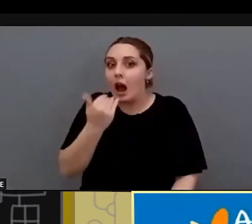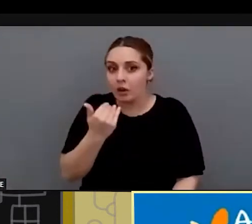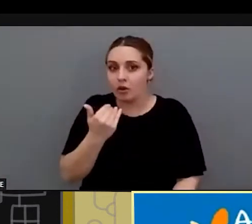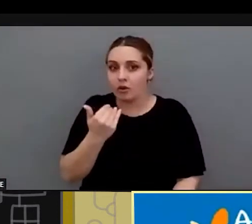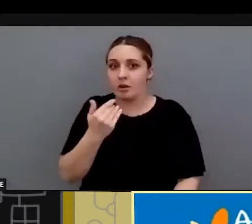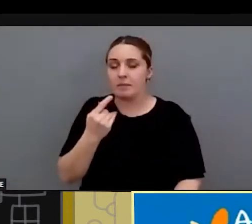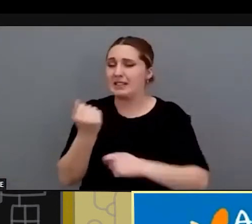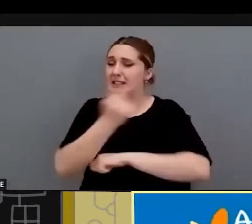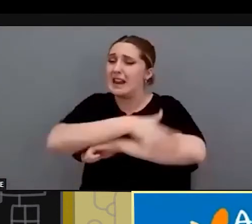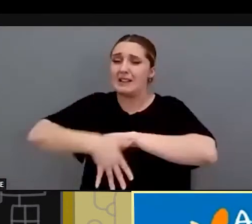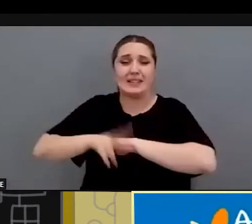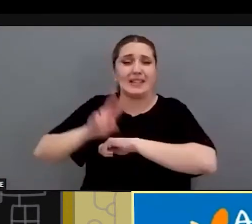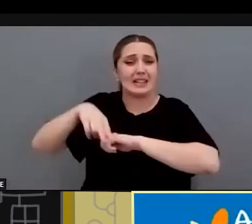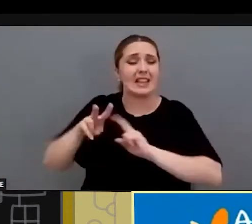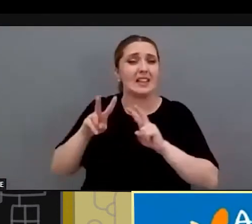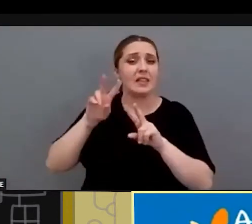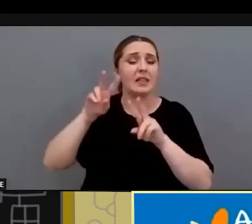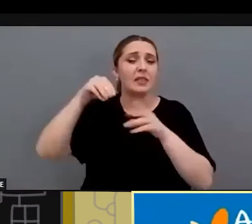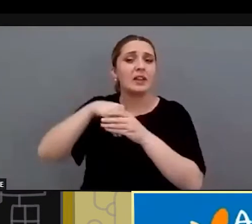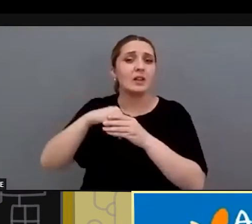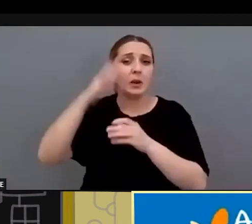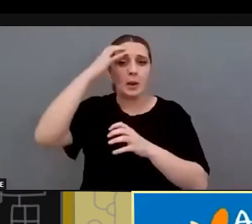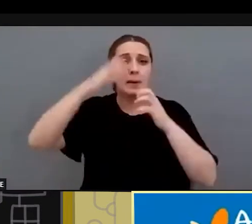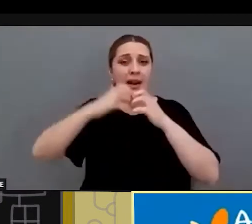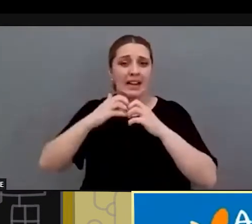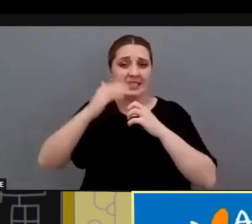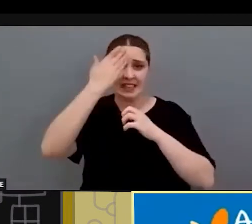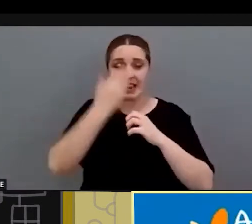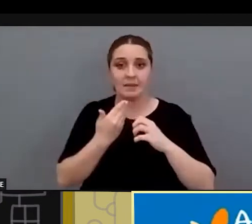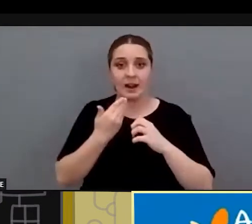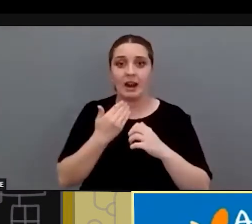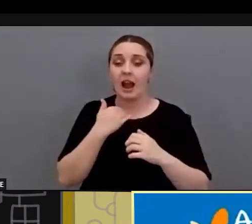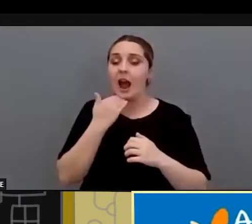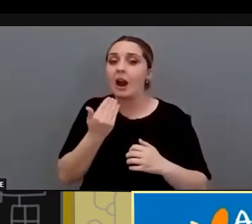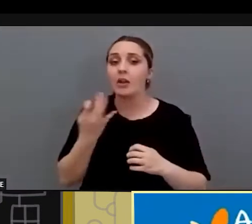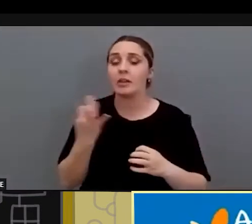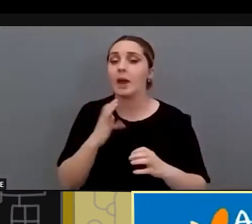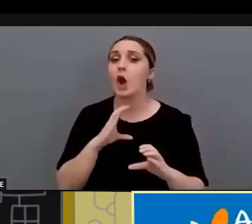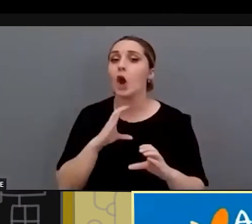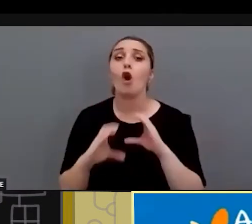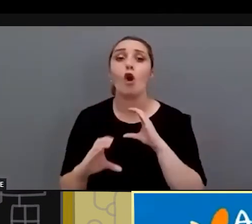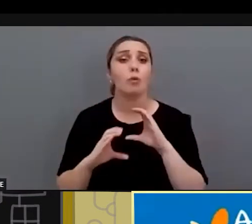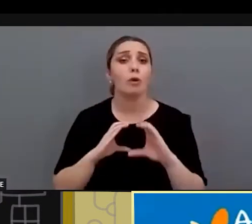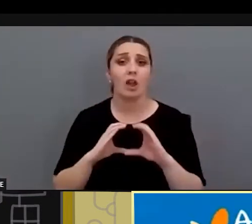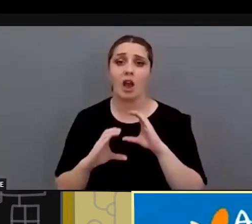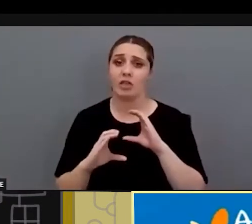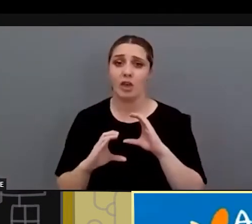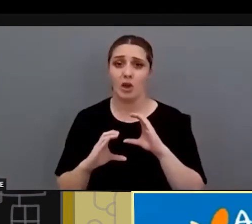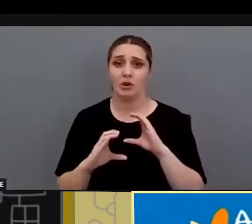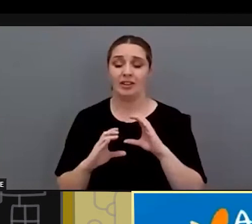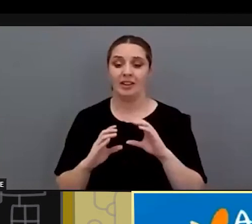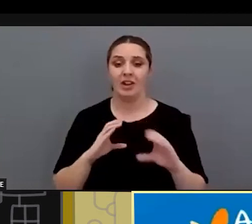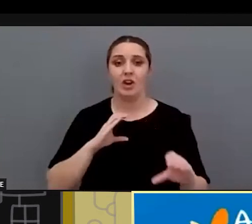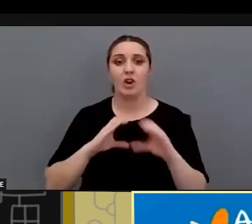transversal dentro de la parálisis cerebral y que no puedo dejar de lado es el elemento de la comunicación la comunicación